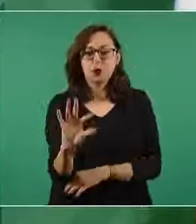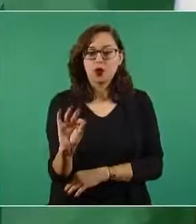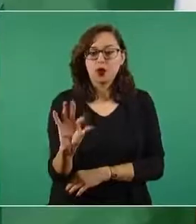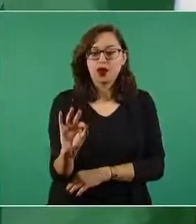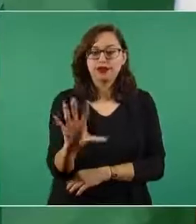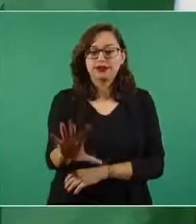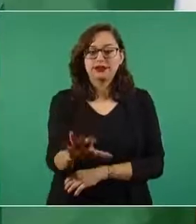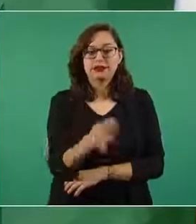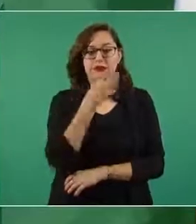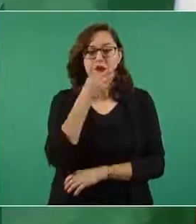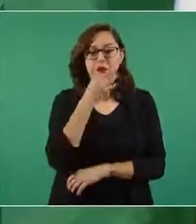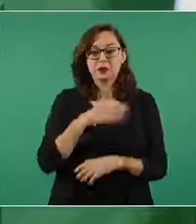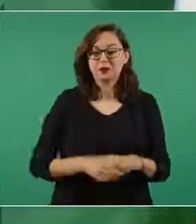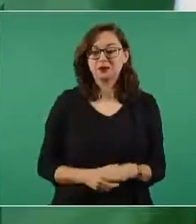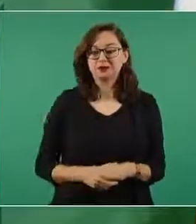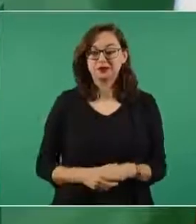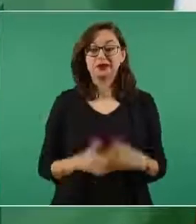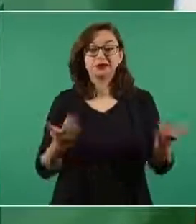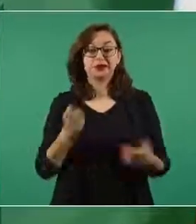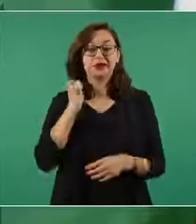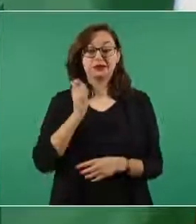a hacer cuando mucho una hora de aquí